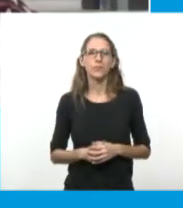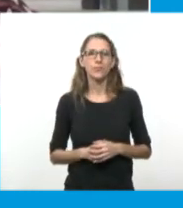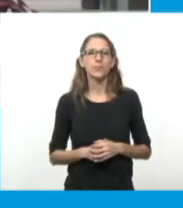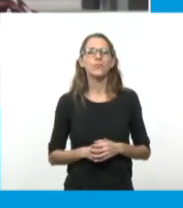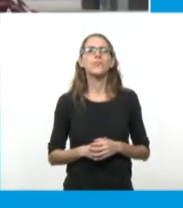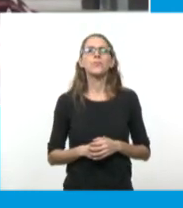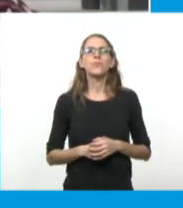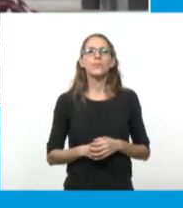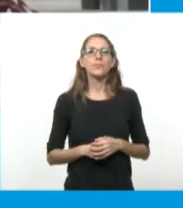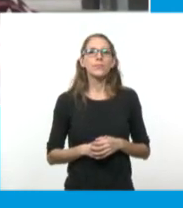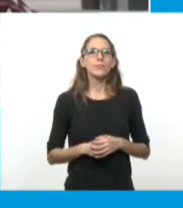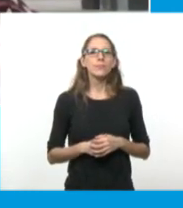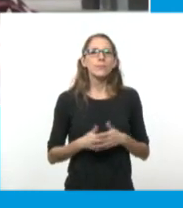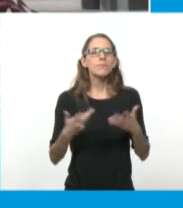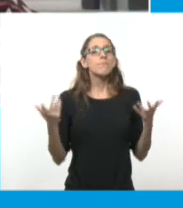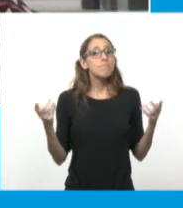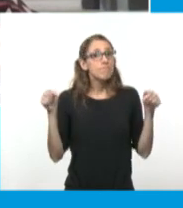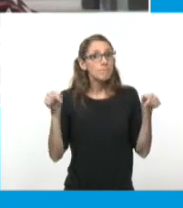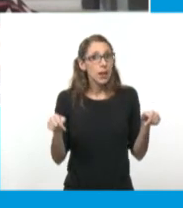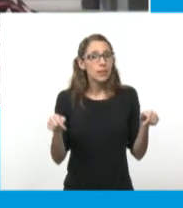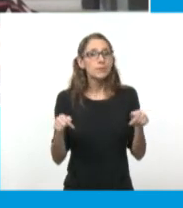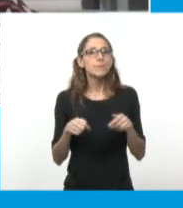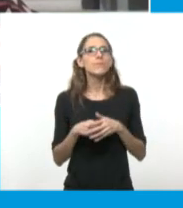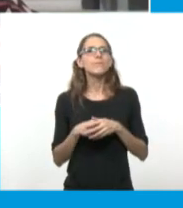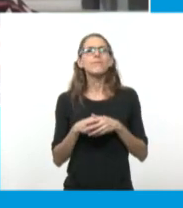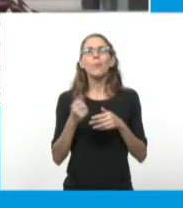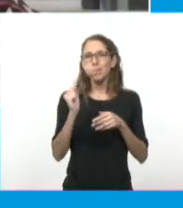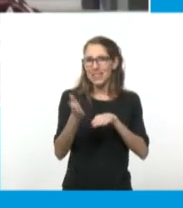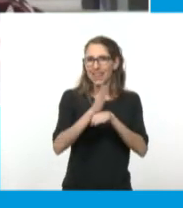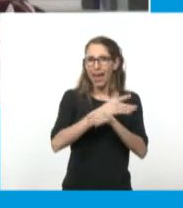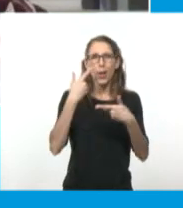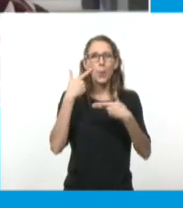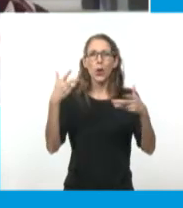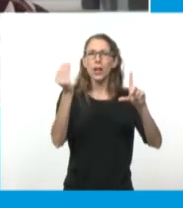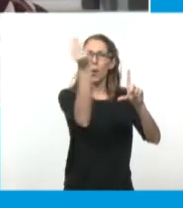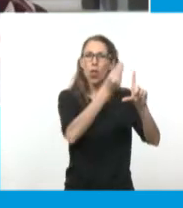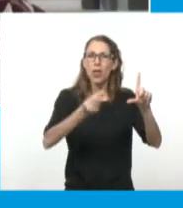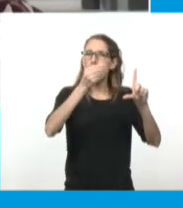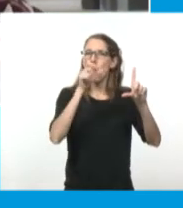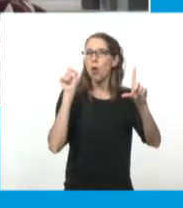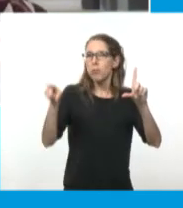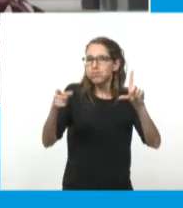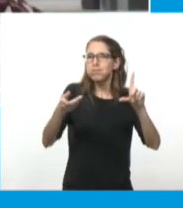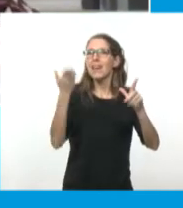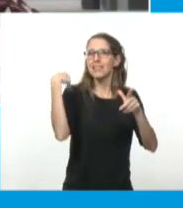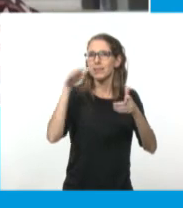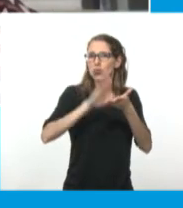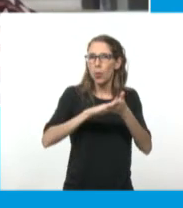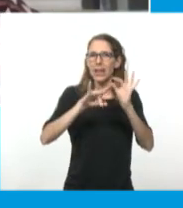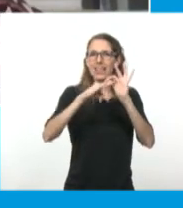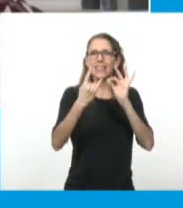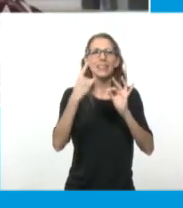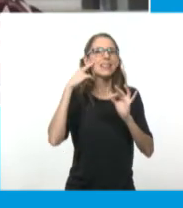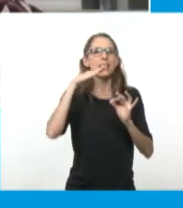acá vemos un gráfico tuyo del Don Quijote, estamos viendo, que lo tenemos aquí.